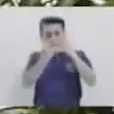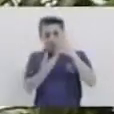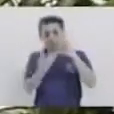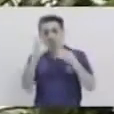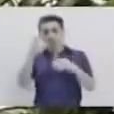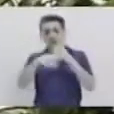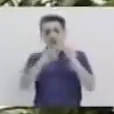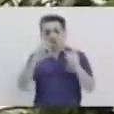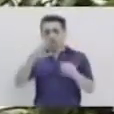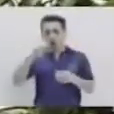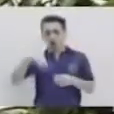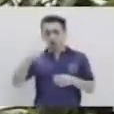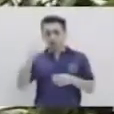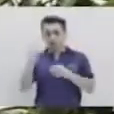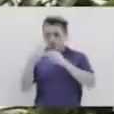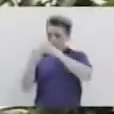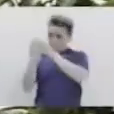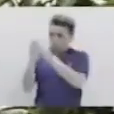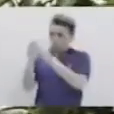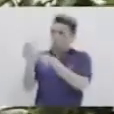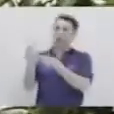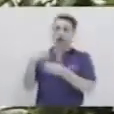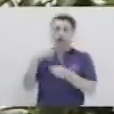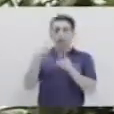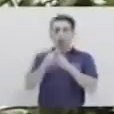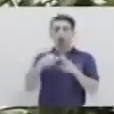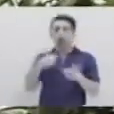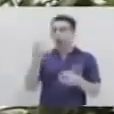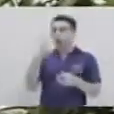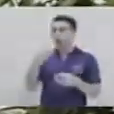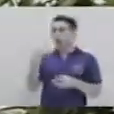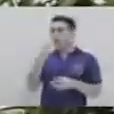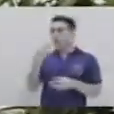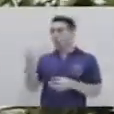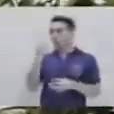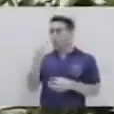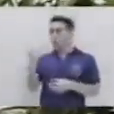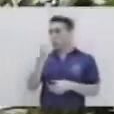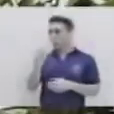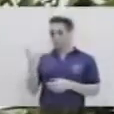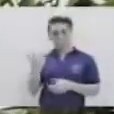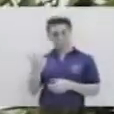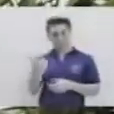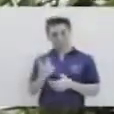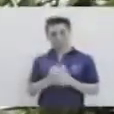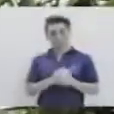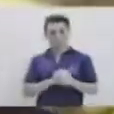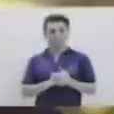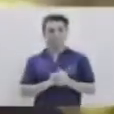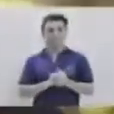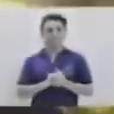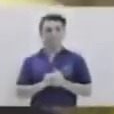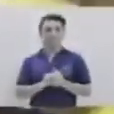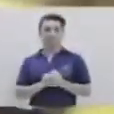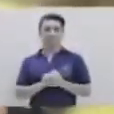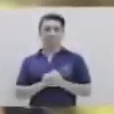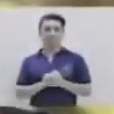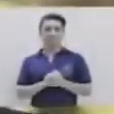utilizar de esta manera. Como si realmente estuviéramos comiendo el mango o coloquialmente chupando el mango. ¿Sí?